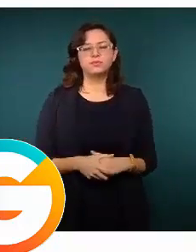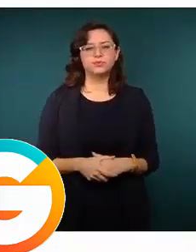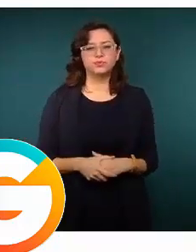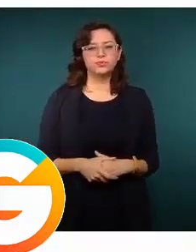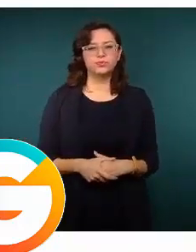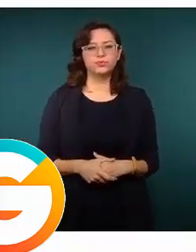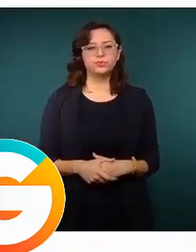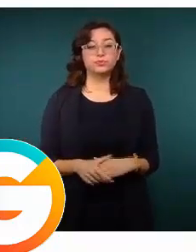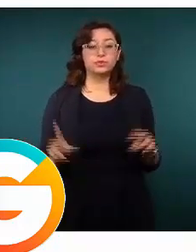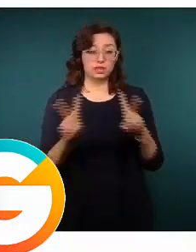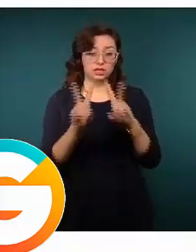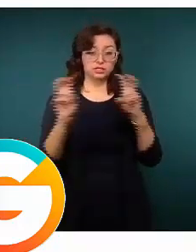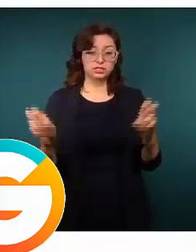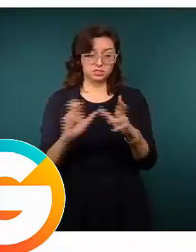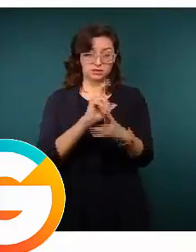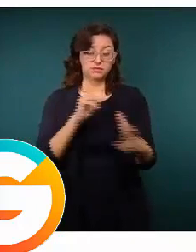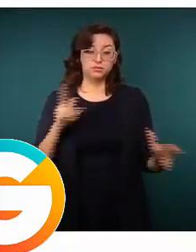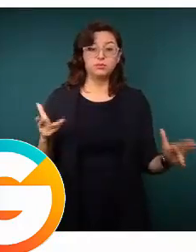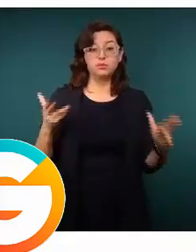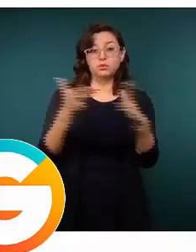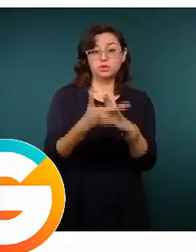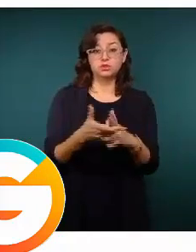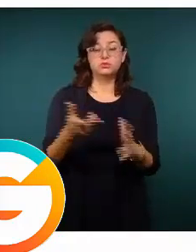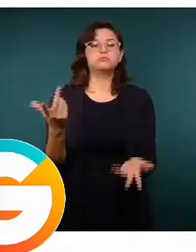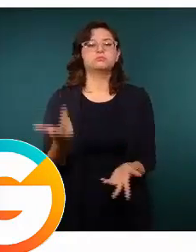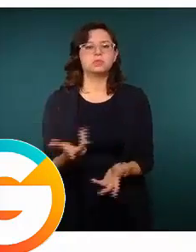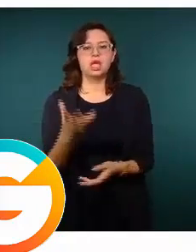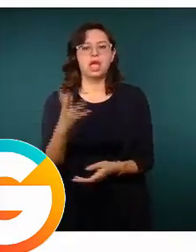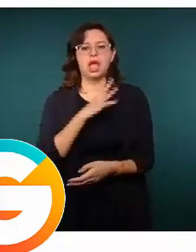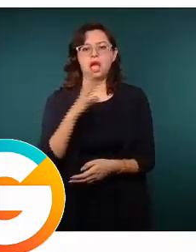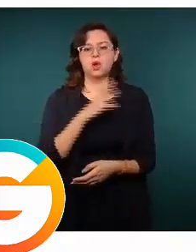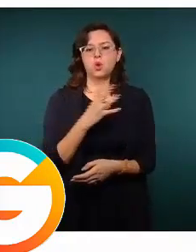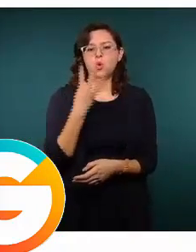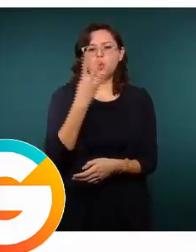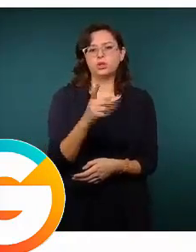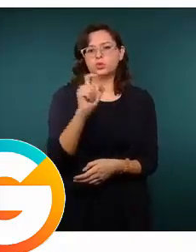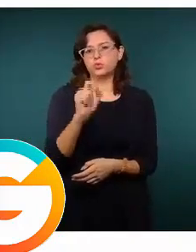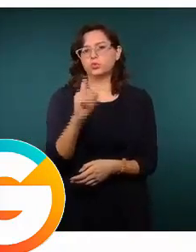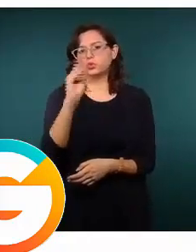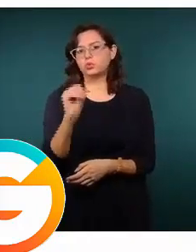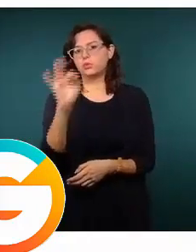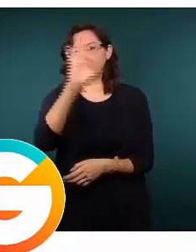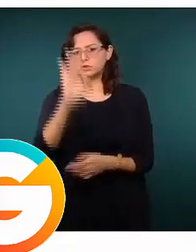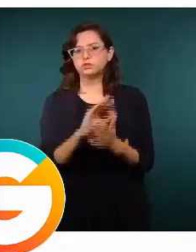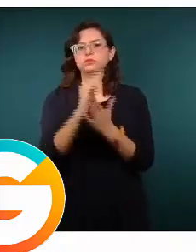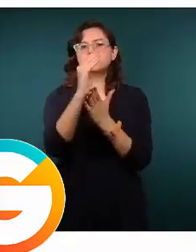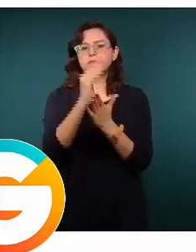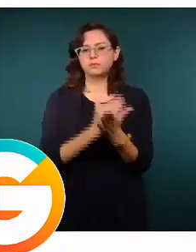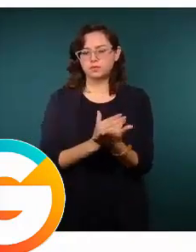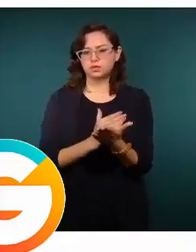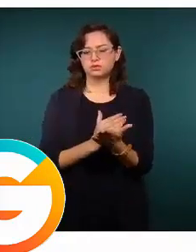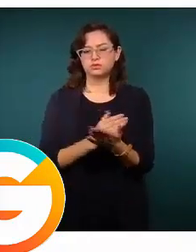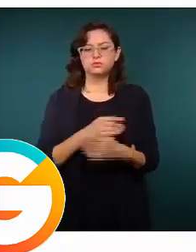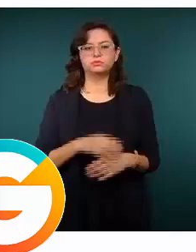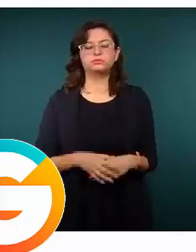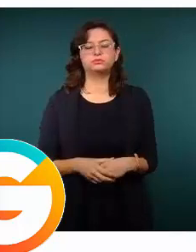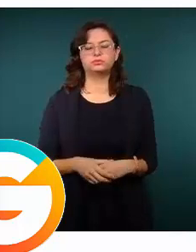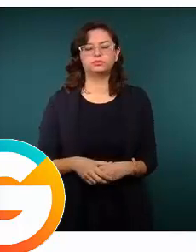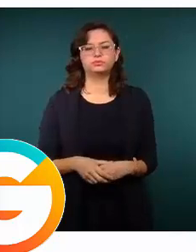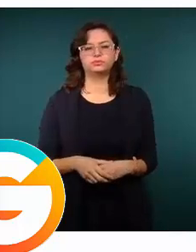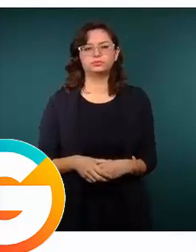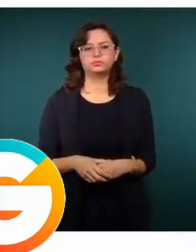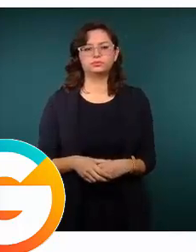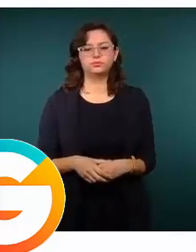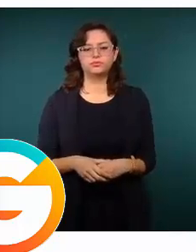homicidios, donde hemos tenido una disminución del 4.9 por ciento, hemos tenido una estrategia para